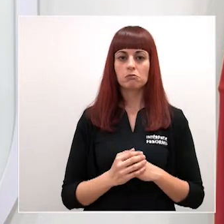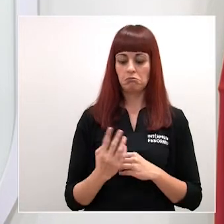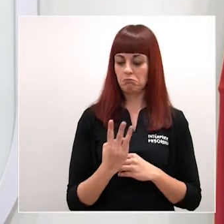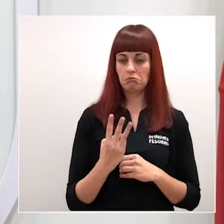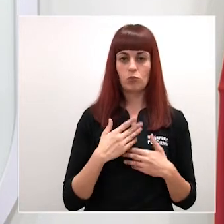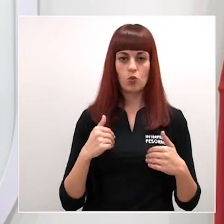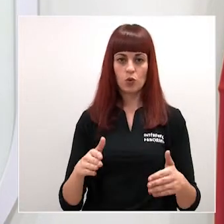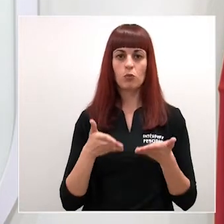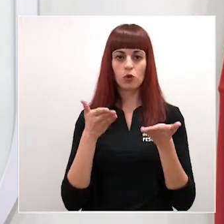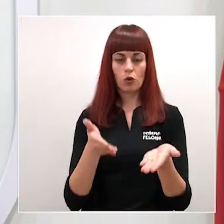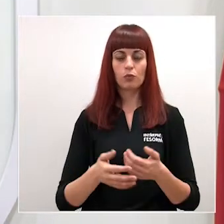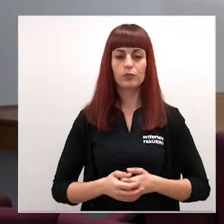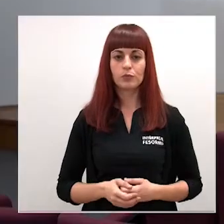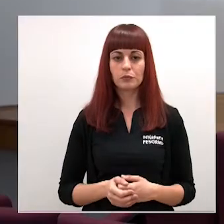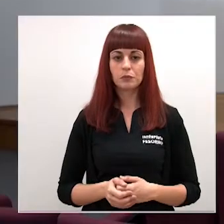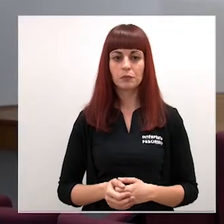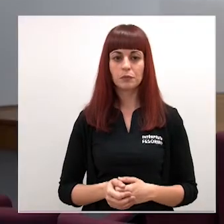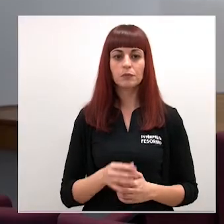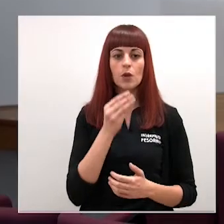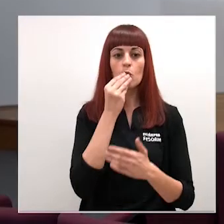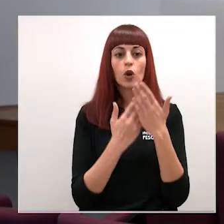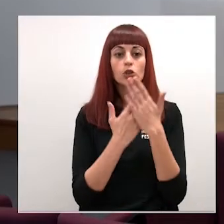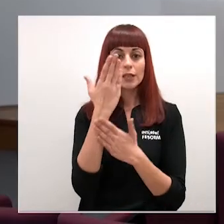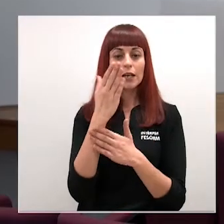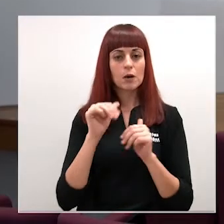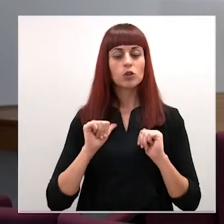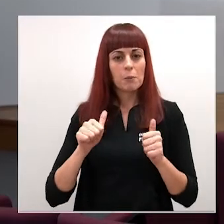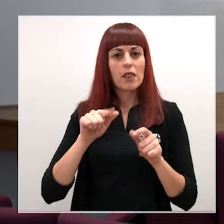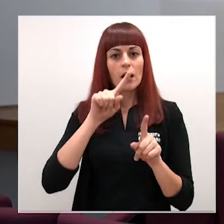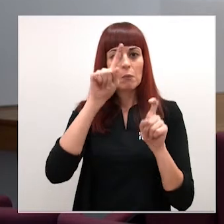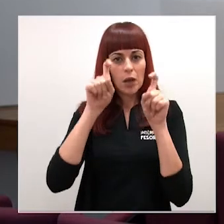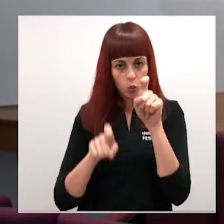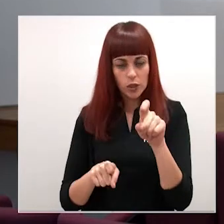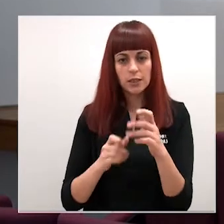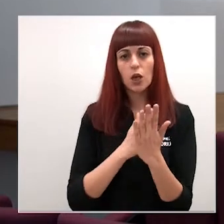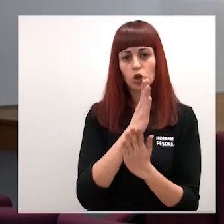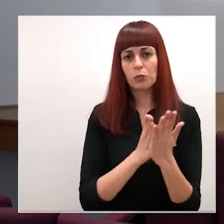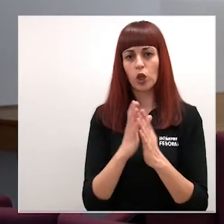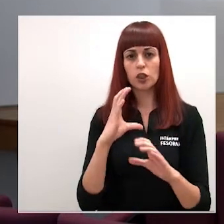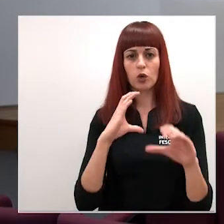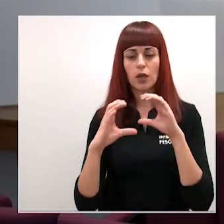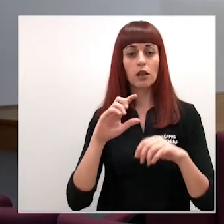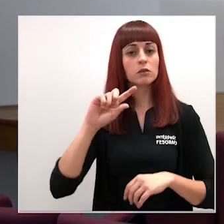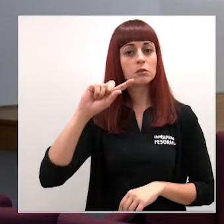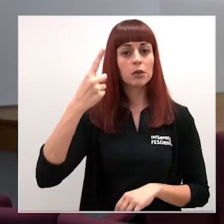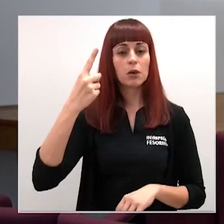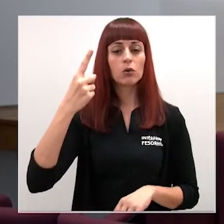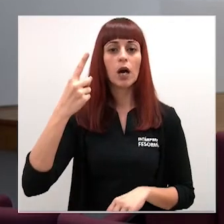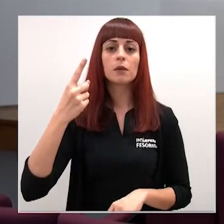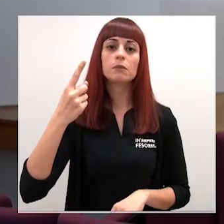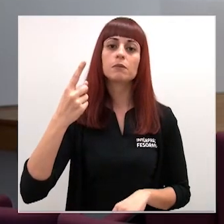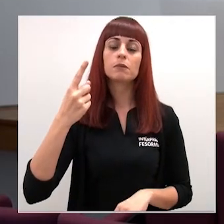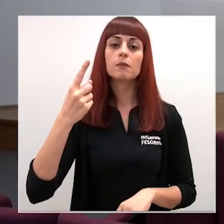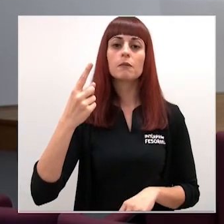comunicación muchas gracias buenos días vamos a comenzar con las preguntas de los medios de comunicación en primer lugar tiene la